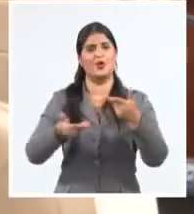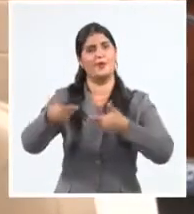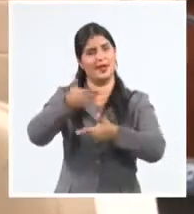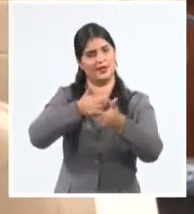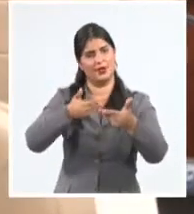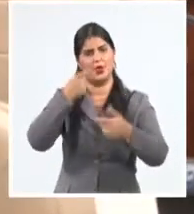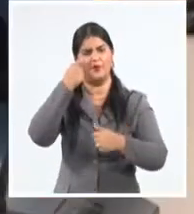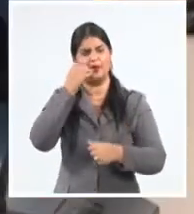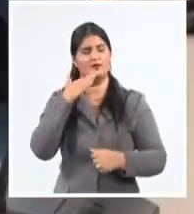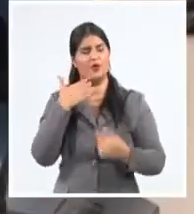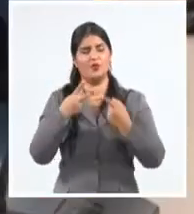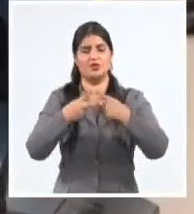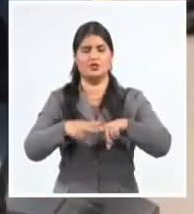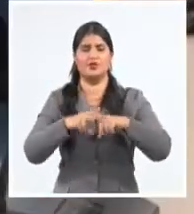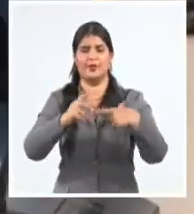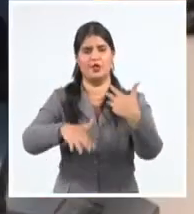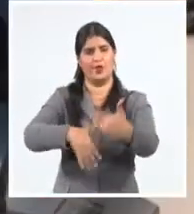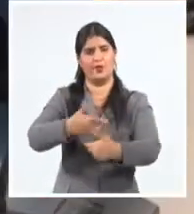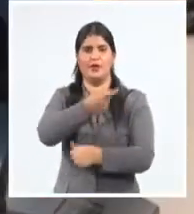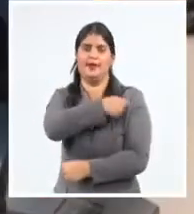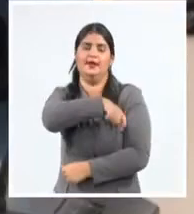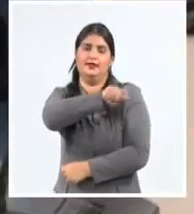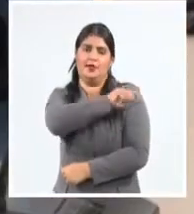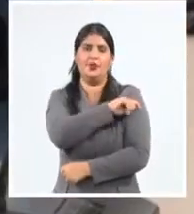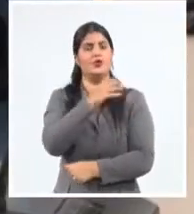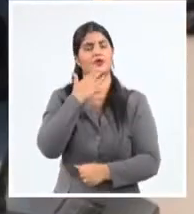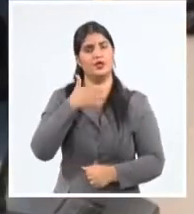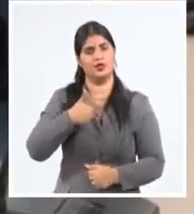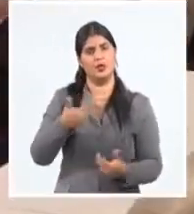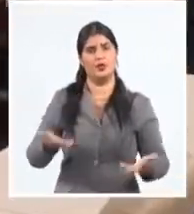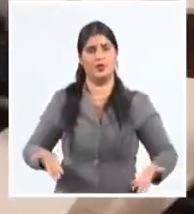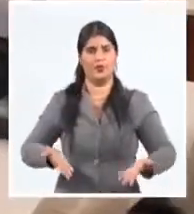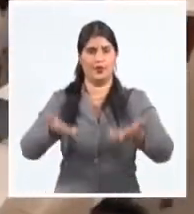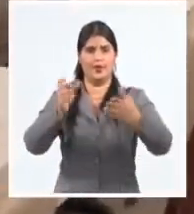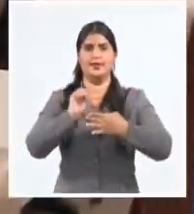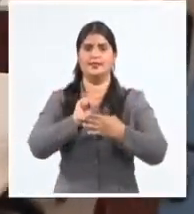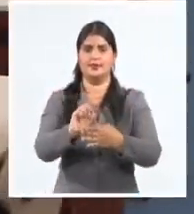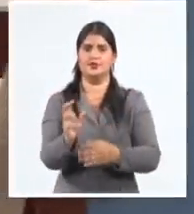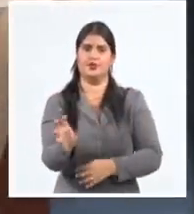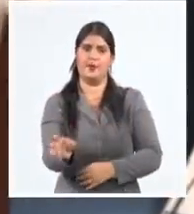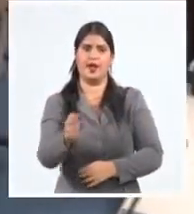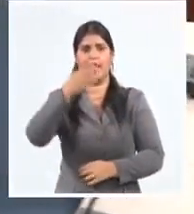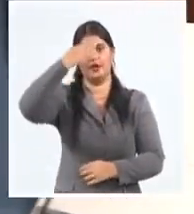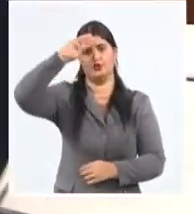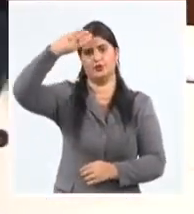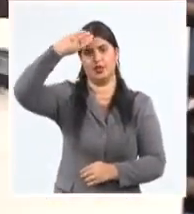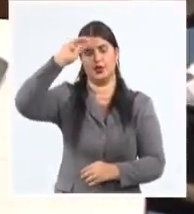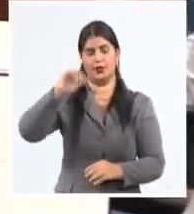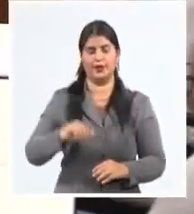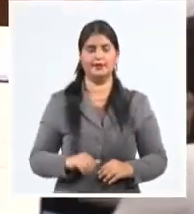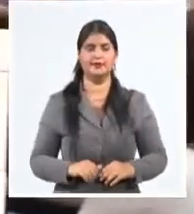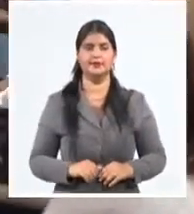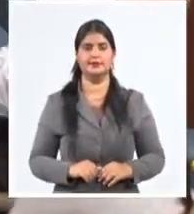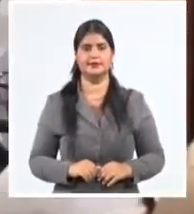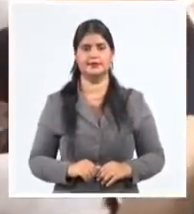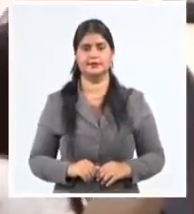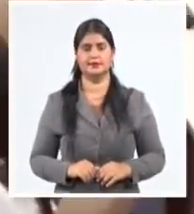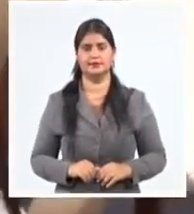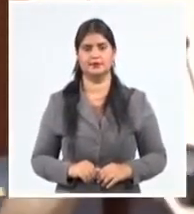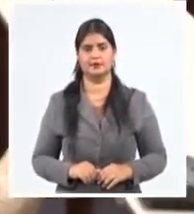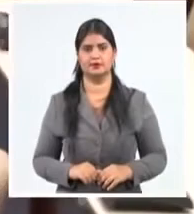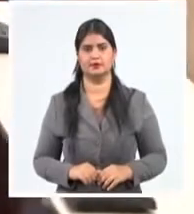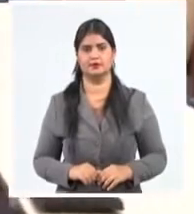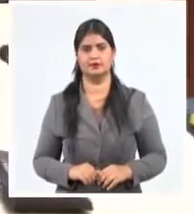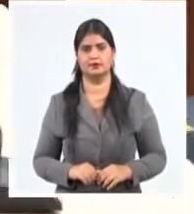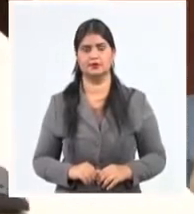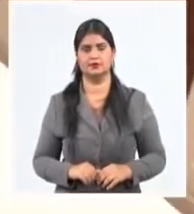cómo seguir resolviendo los problemas que afectan a los servicios bancarios del país. Wilmer Rodríguez Fernández, Sistema Informativo